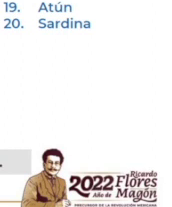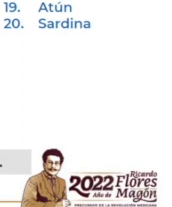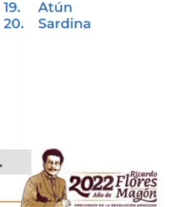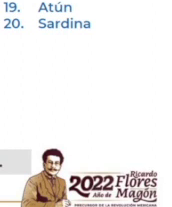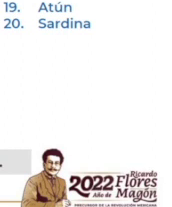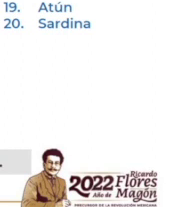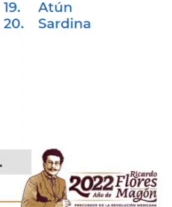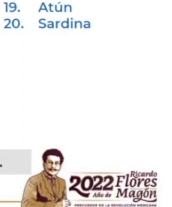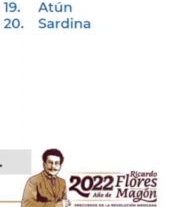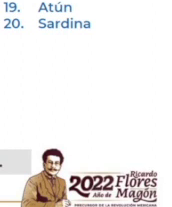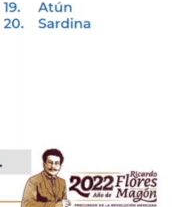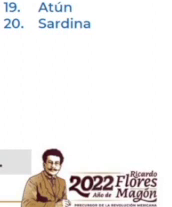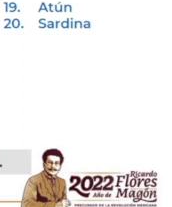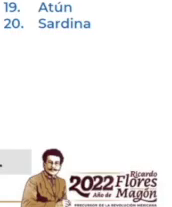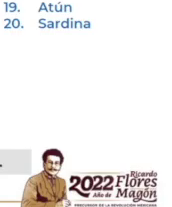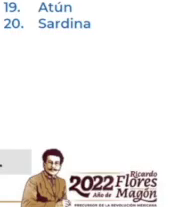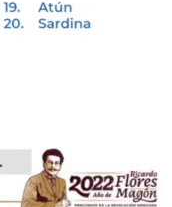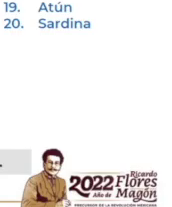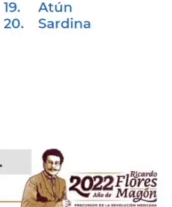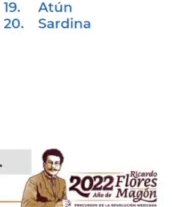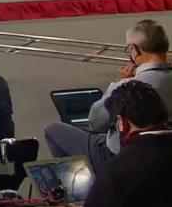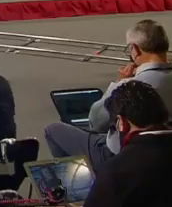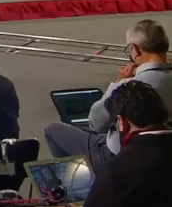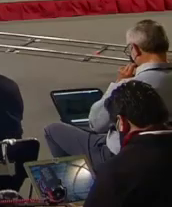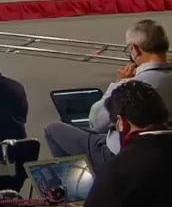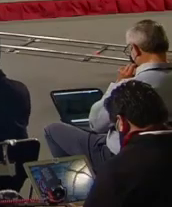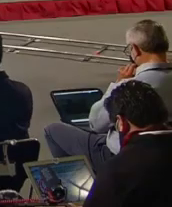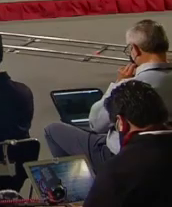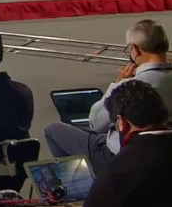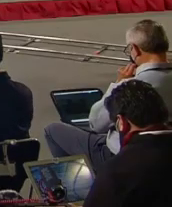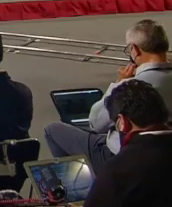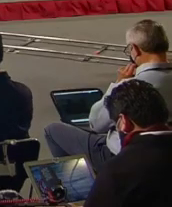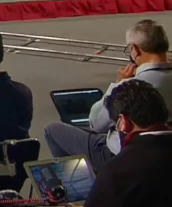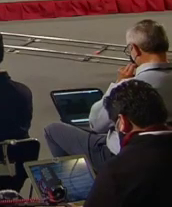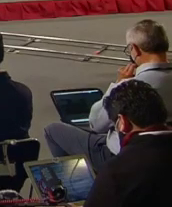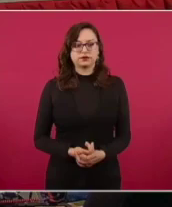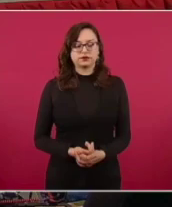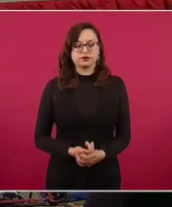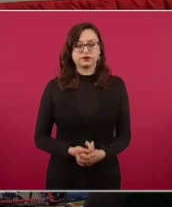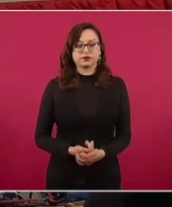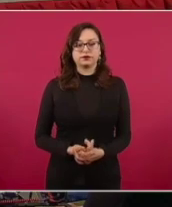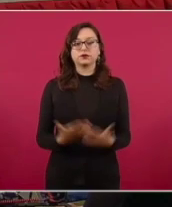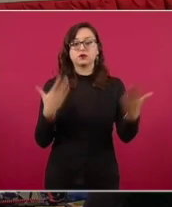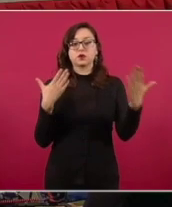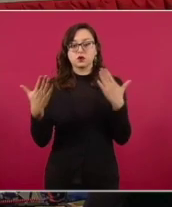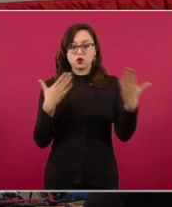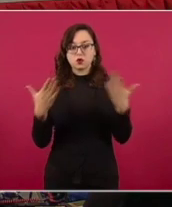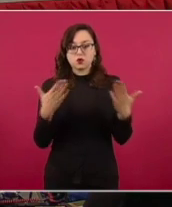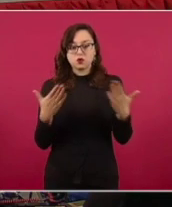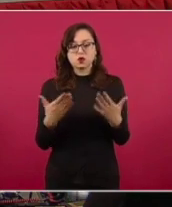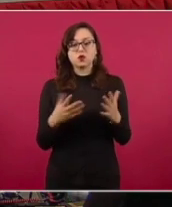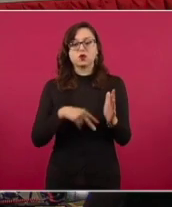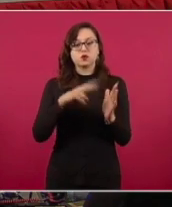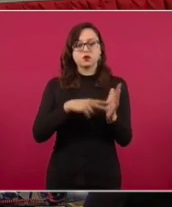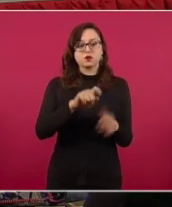y en forma comparativa del año 2021 y el 2022 tendremos un crecimiento del 4.6 por ciento.